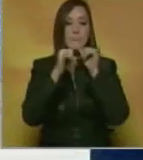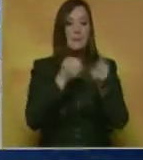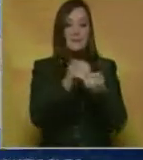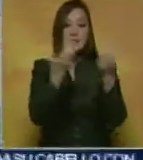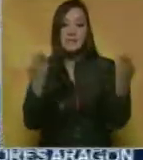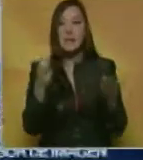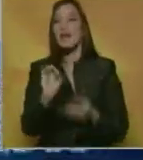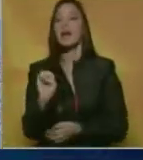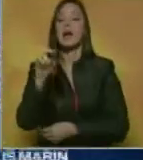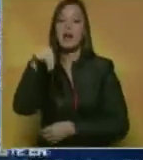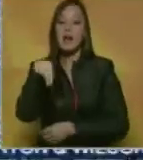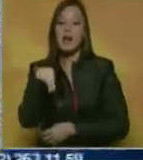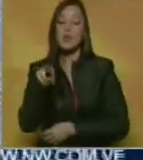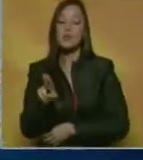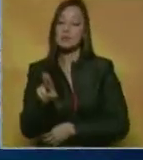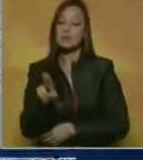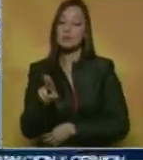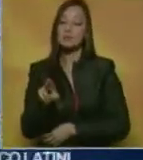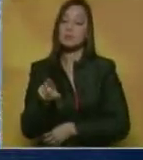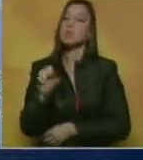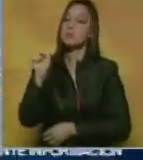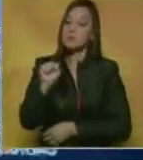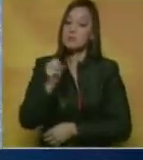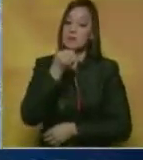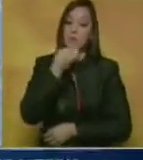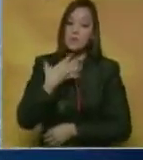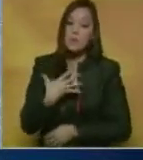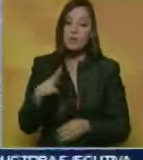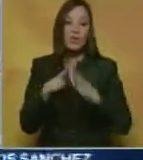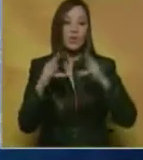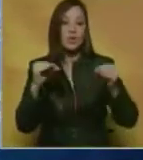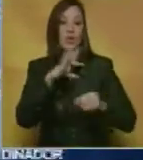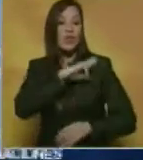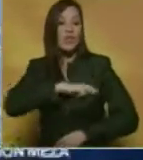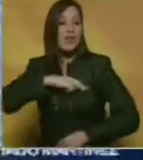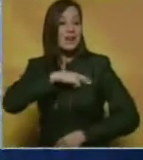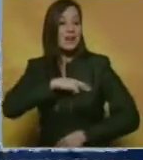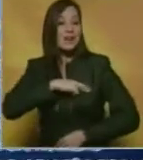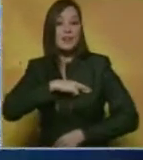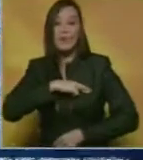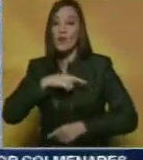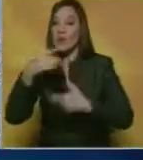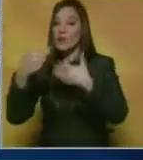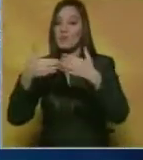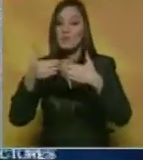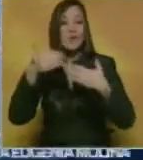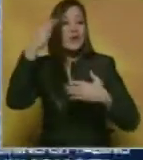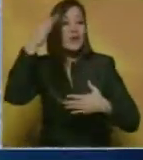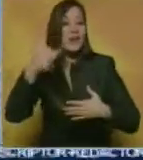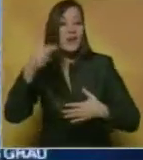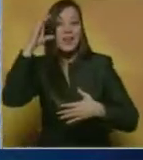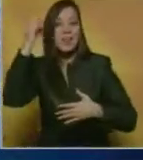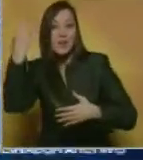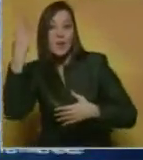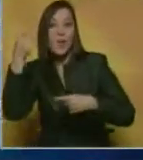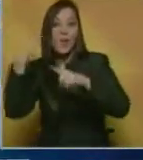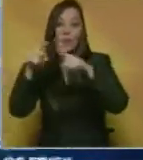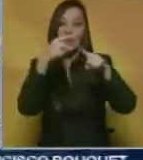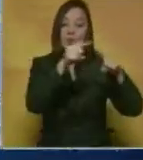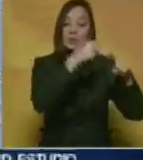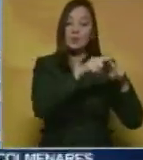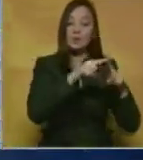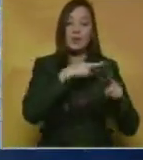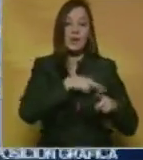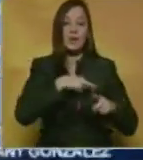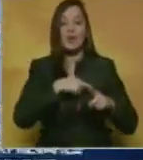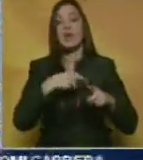la ONU. Sobre todo bien bonito ver todas las religiones unidas todas las religiones en un mismo sitio dando un mismo mensaje donde no